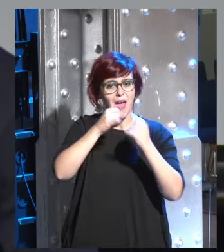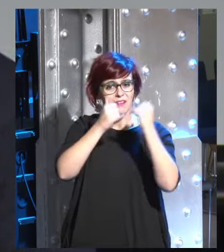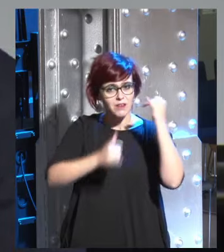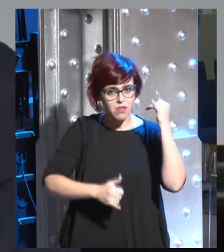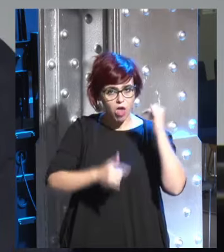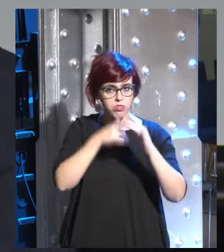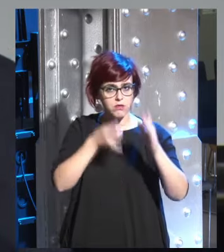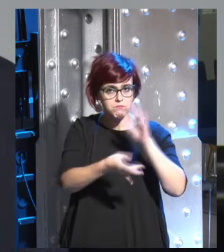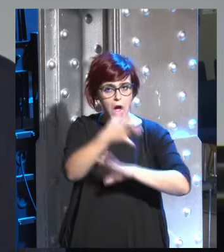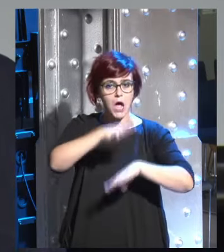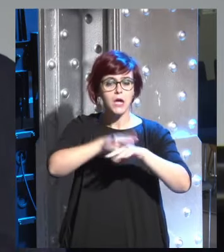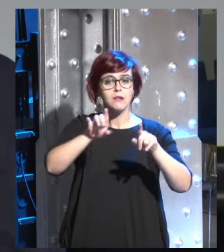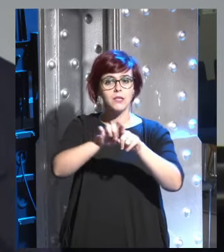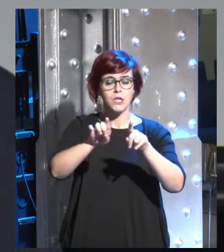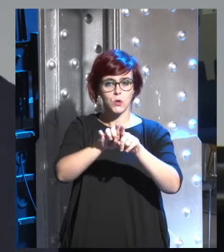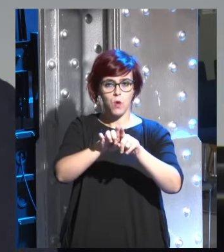creando